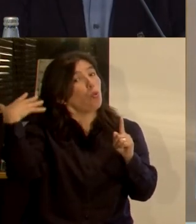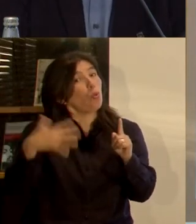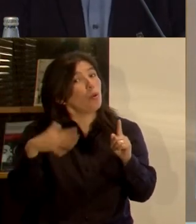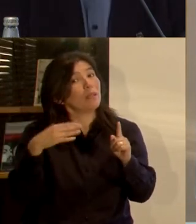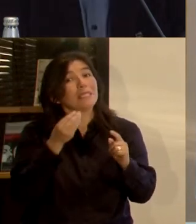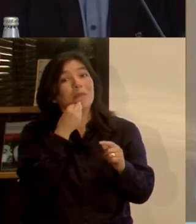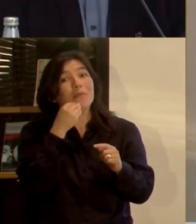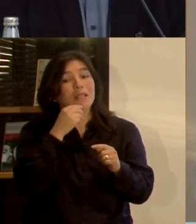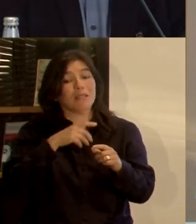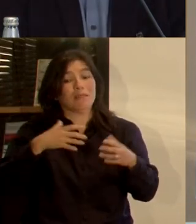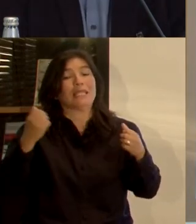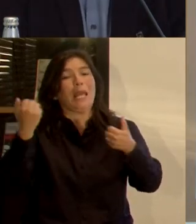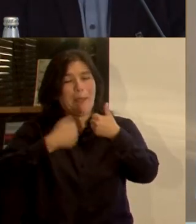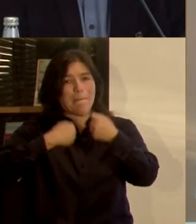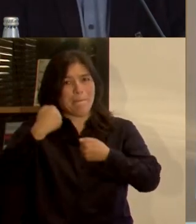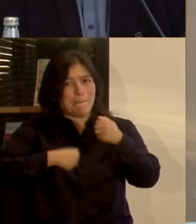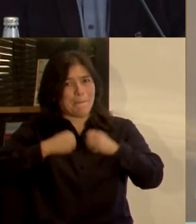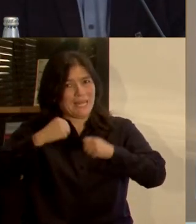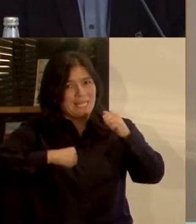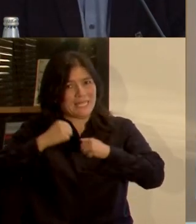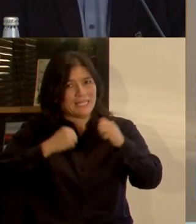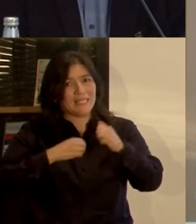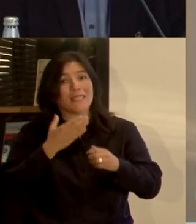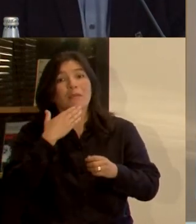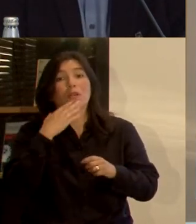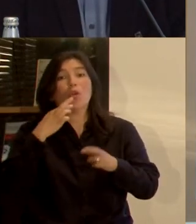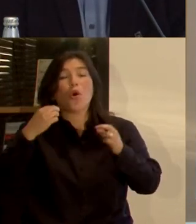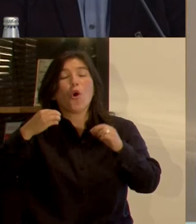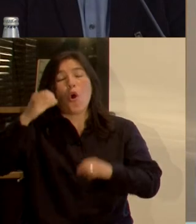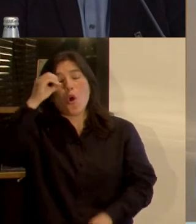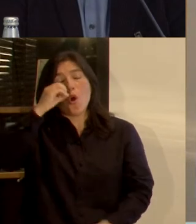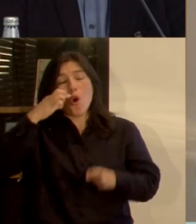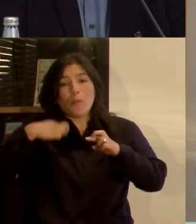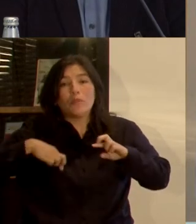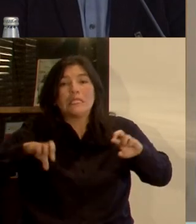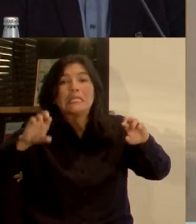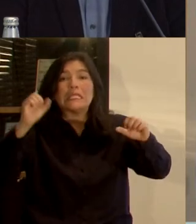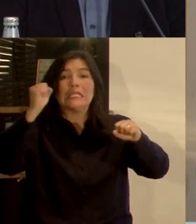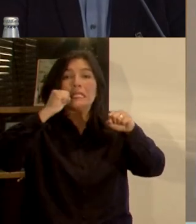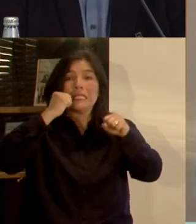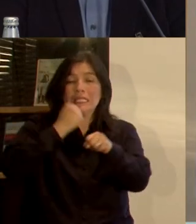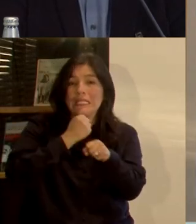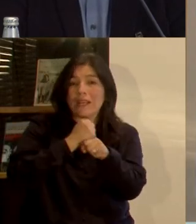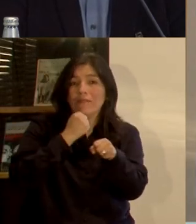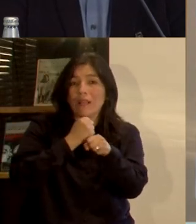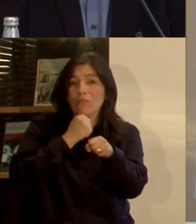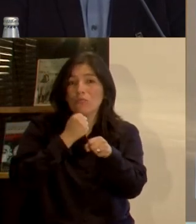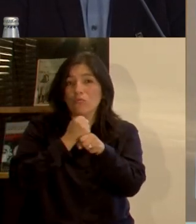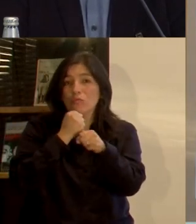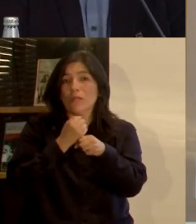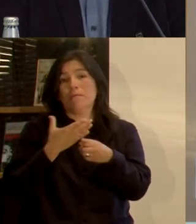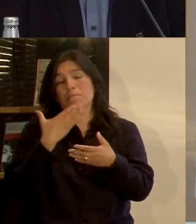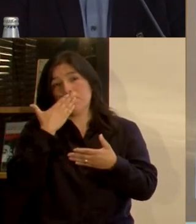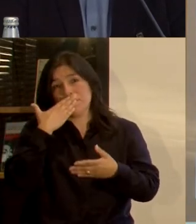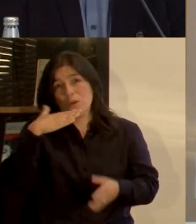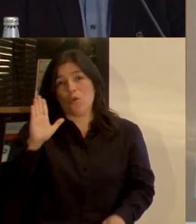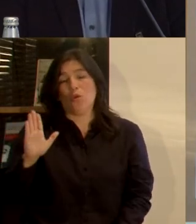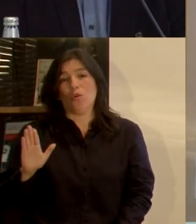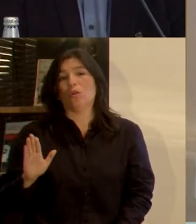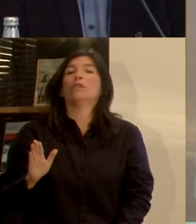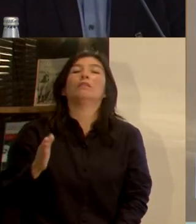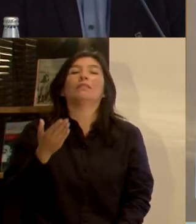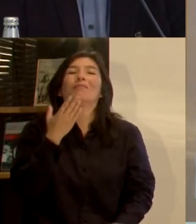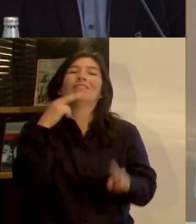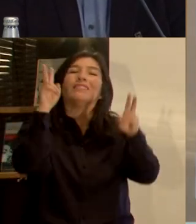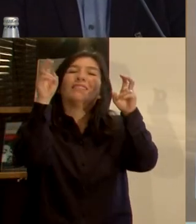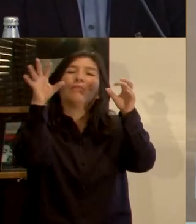el rol de los privados, en las oportunidades de empleo o generación de condiciones laborales más adecuadas, en